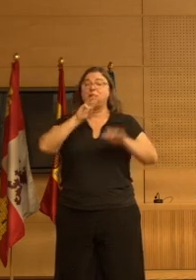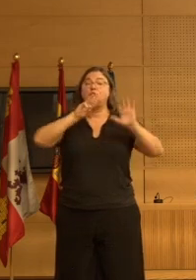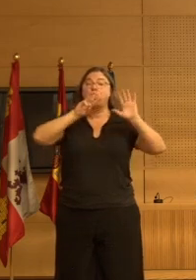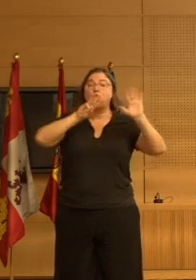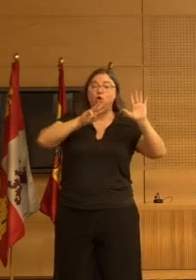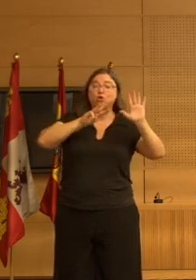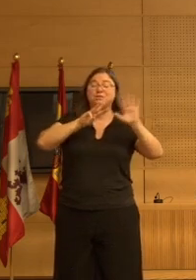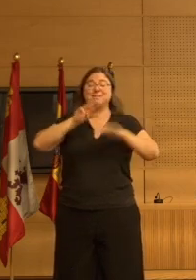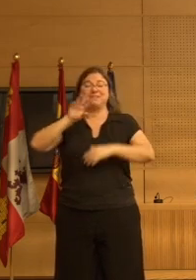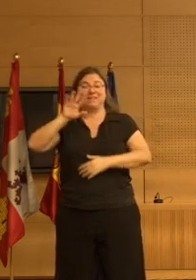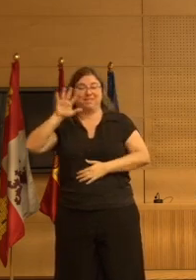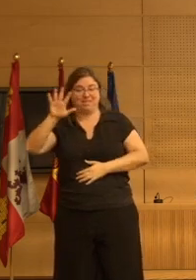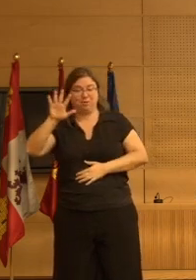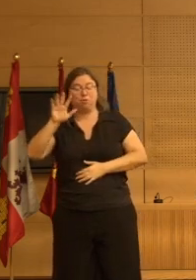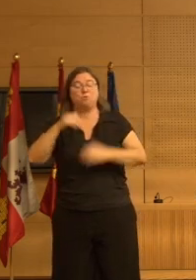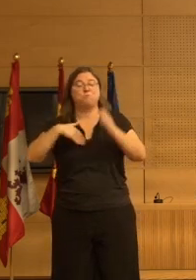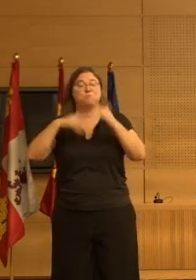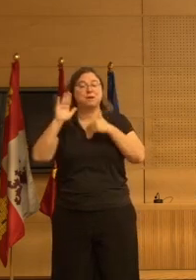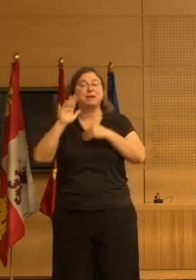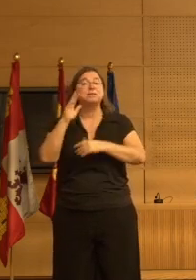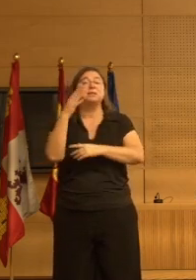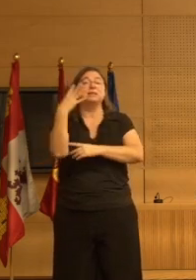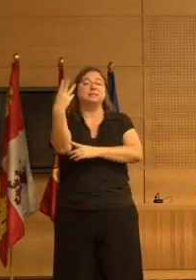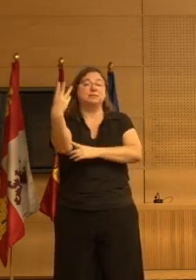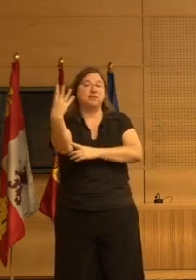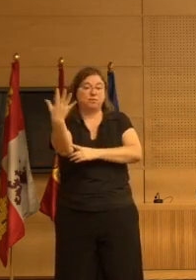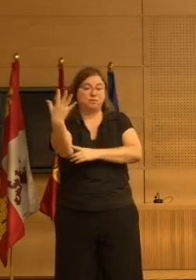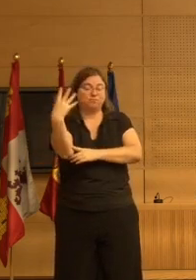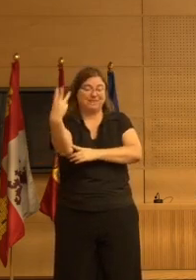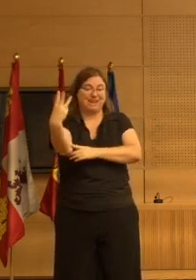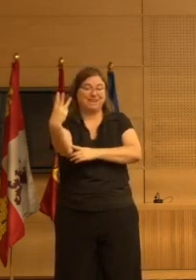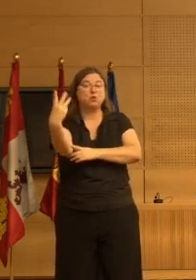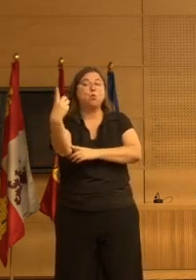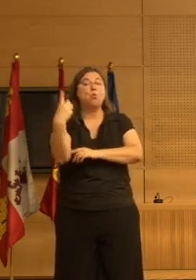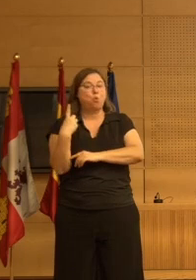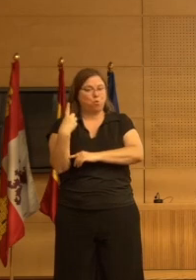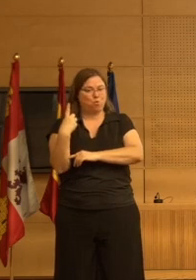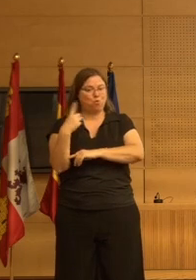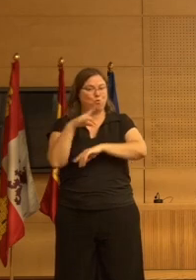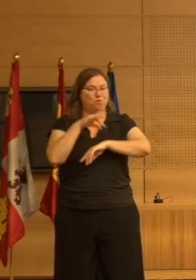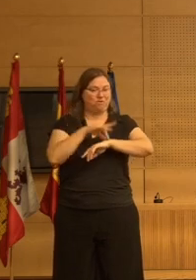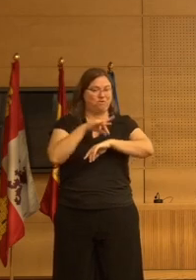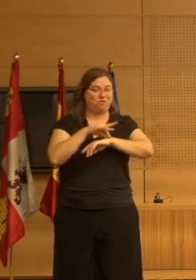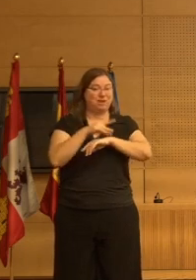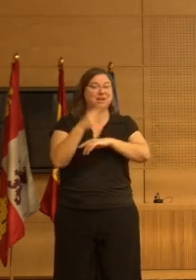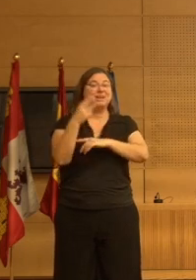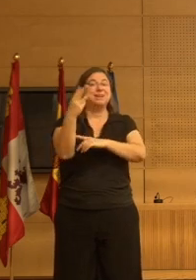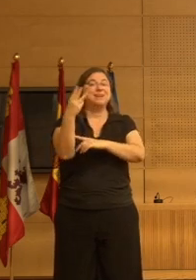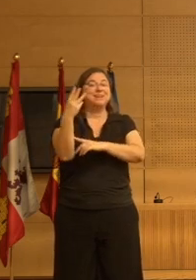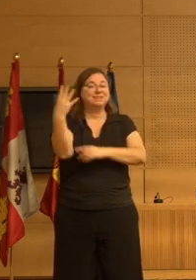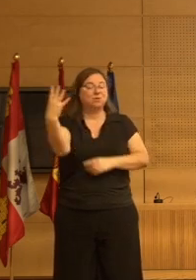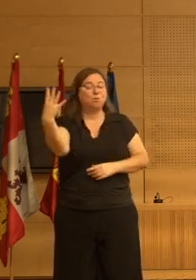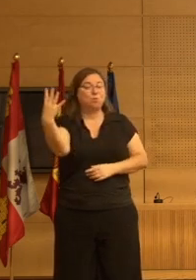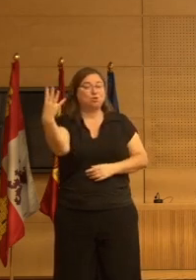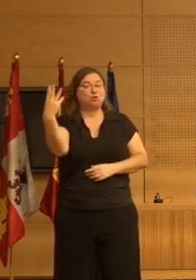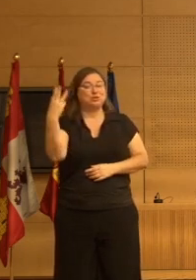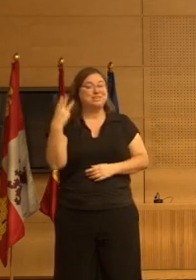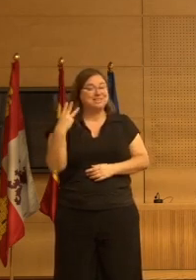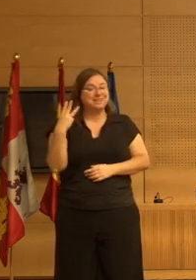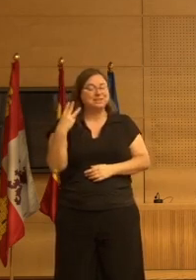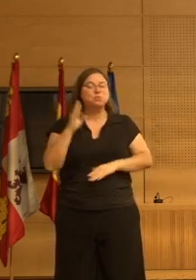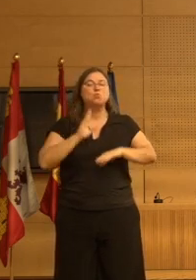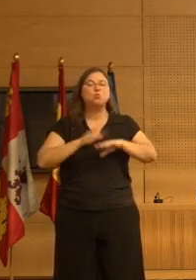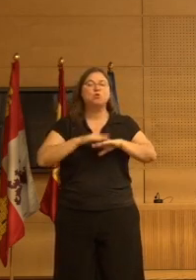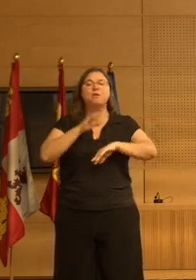uno de cada tres tiene demencia y tres de cada cuatro de esos casos son debidos a enfermedad de Alzheimer.